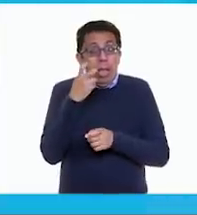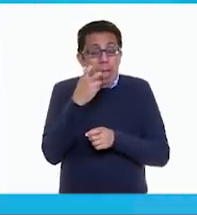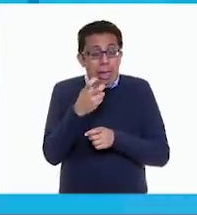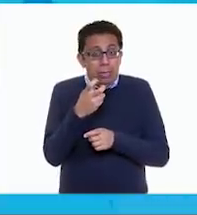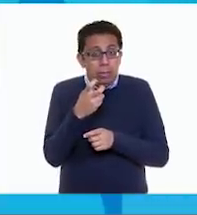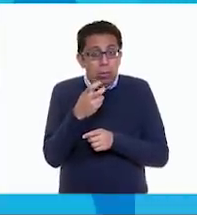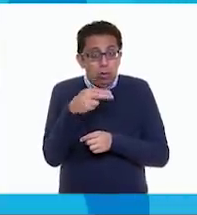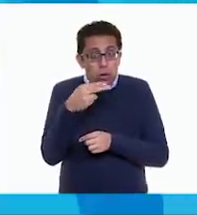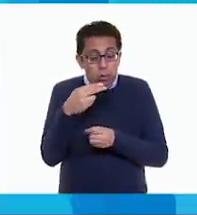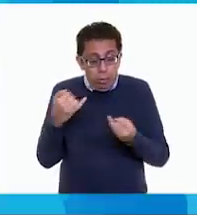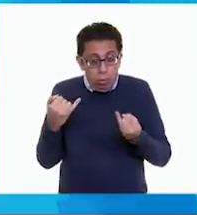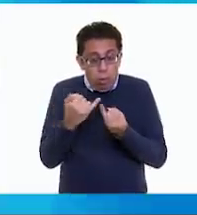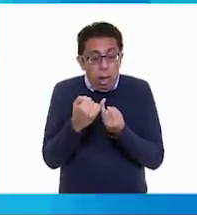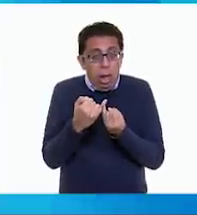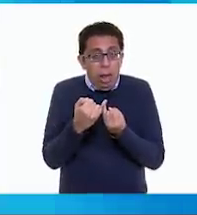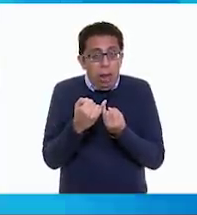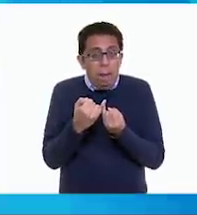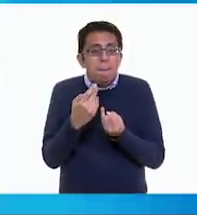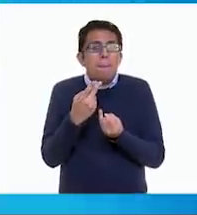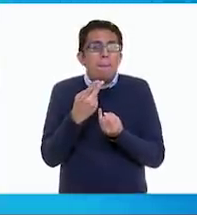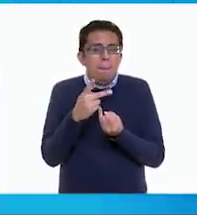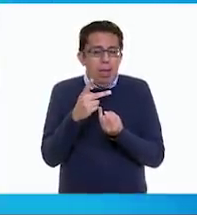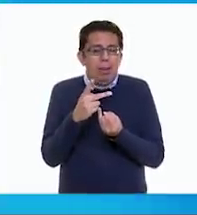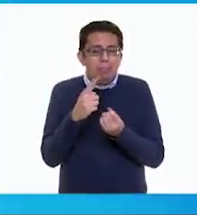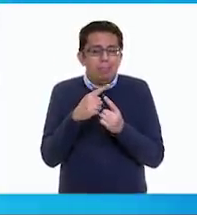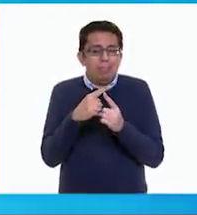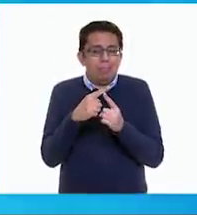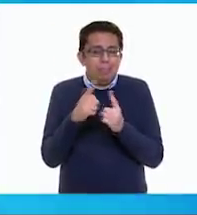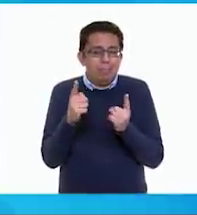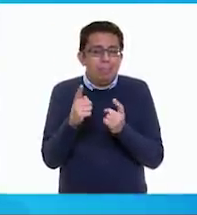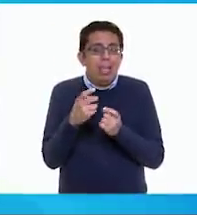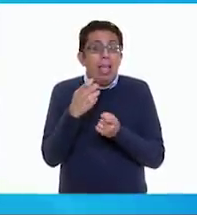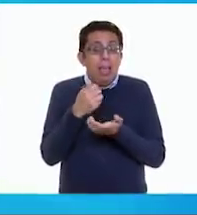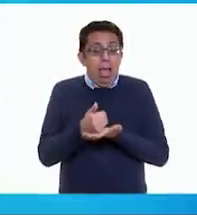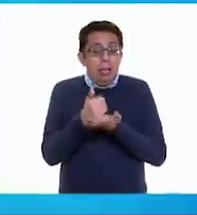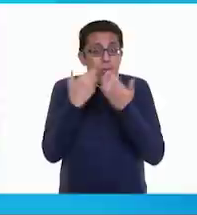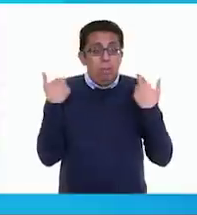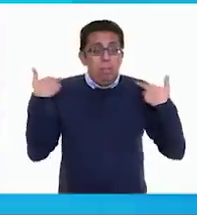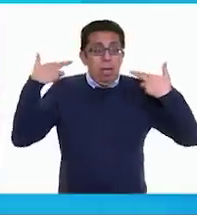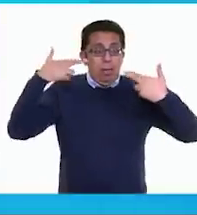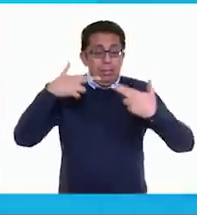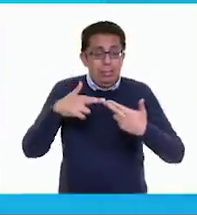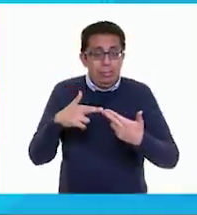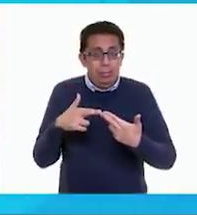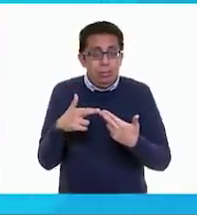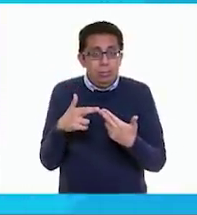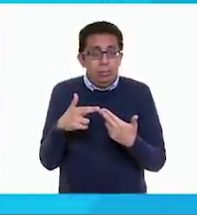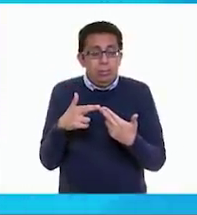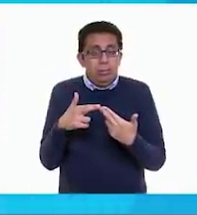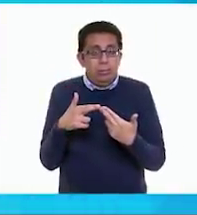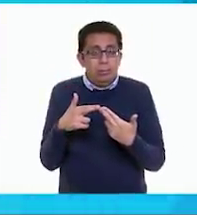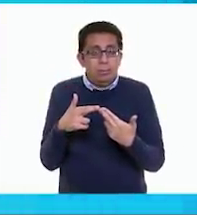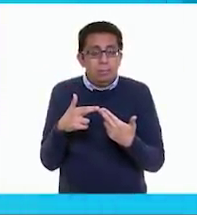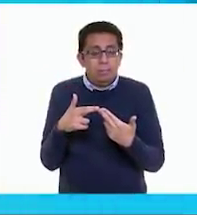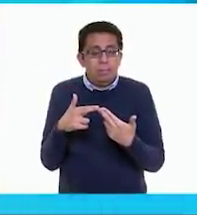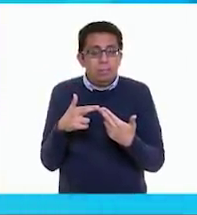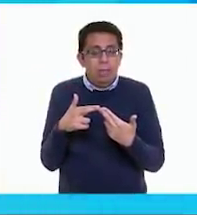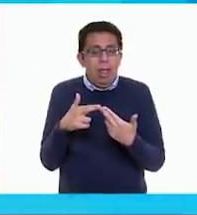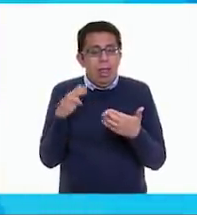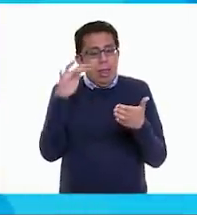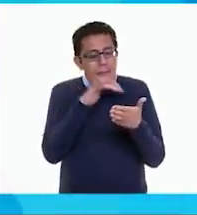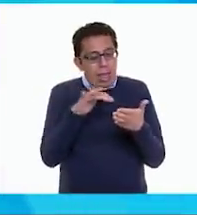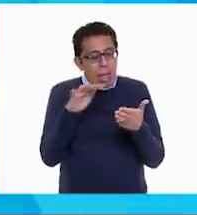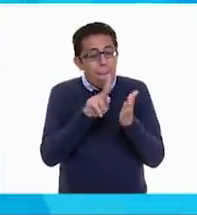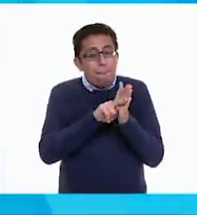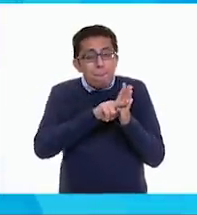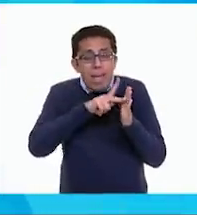llama diferente. Con ayuda del maestro, lean las noticias publicadas en un periódico